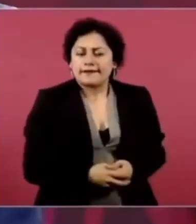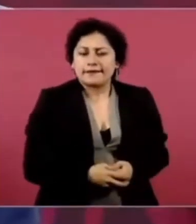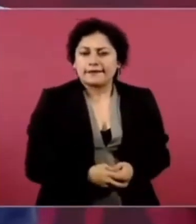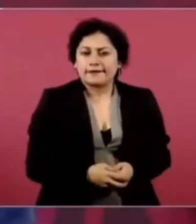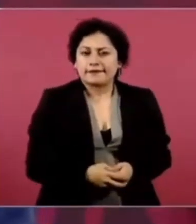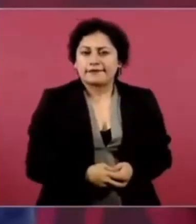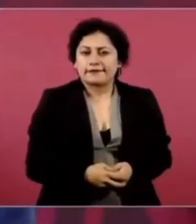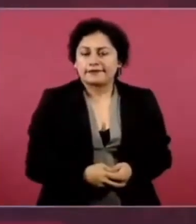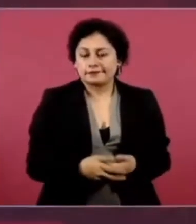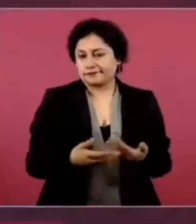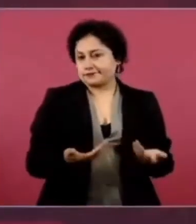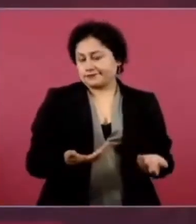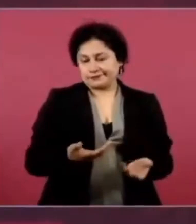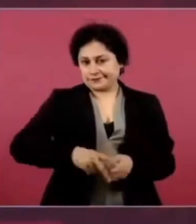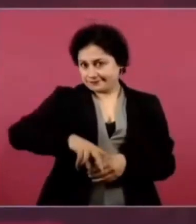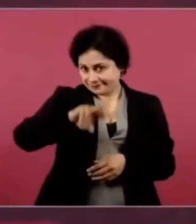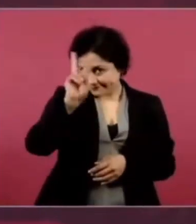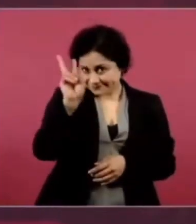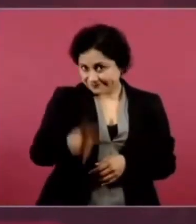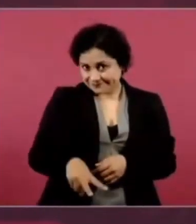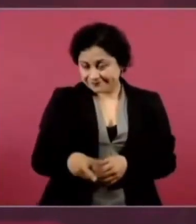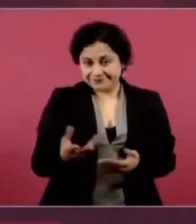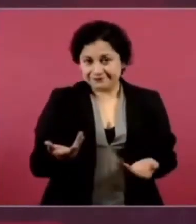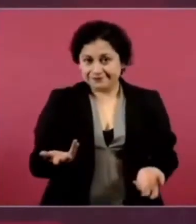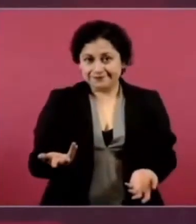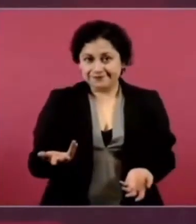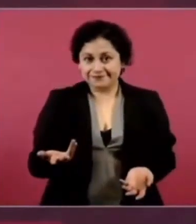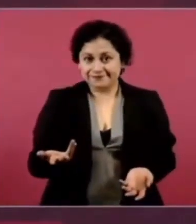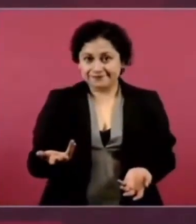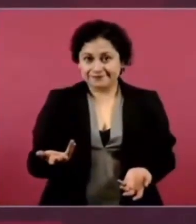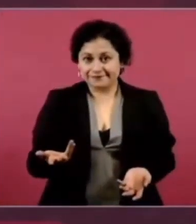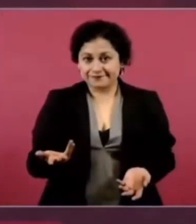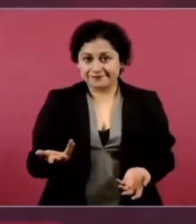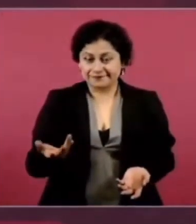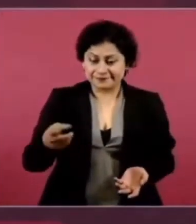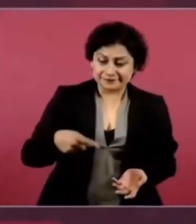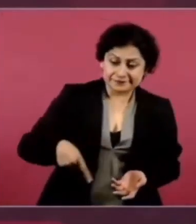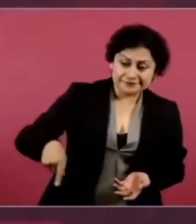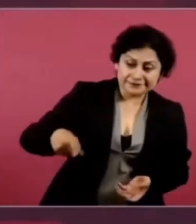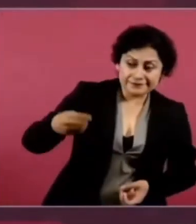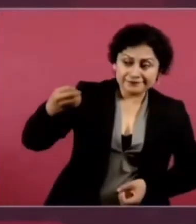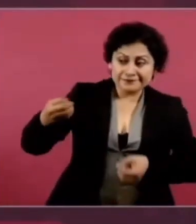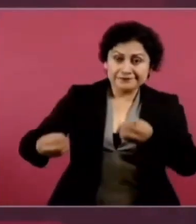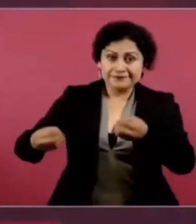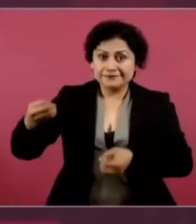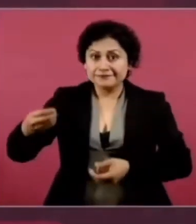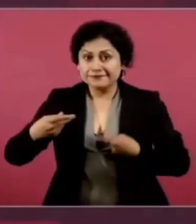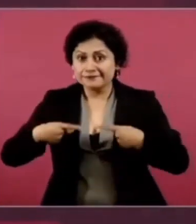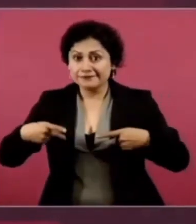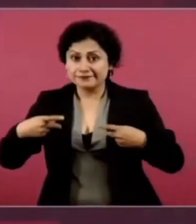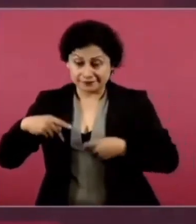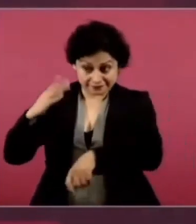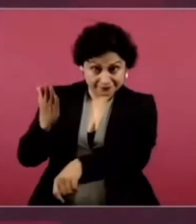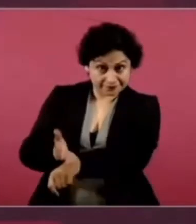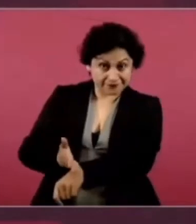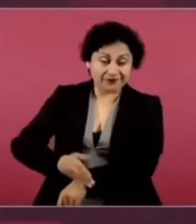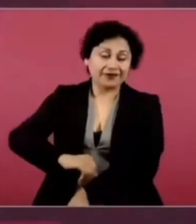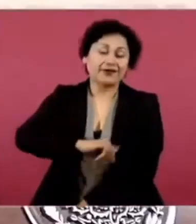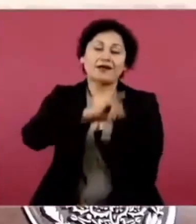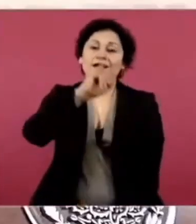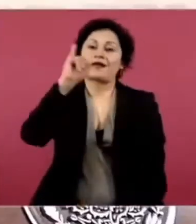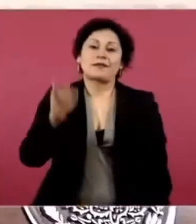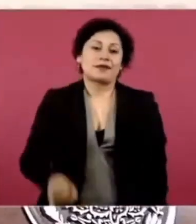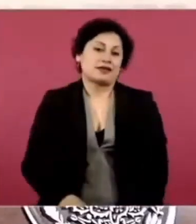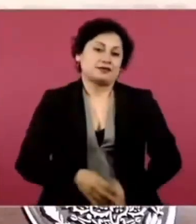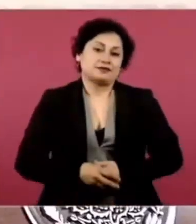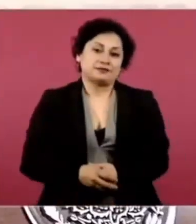La verdad, nunca se castiga a un juez. A un